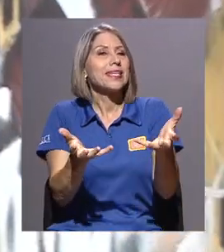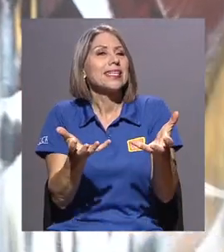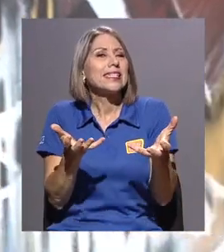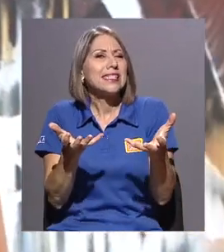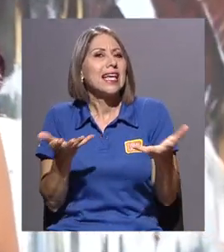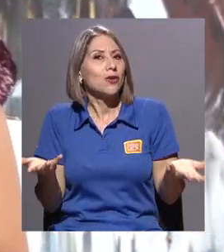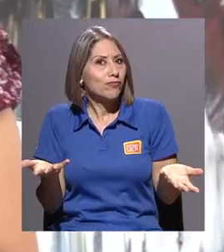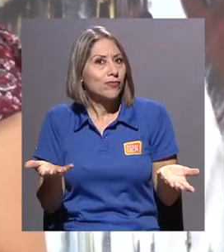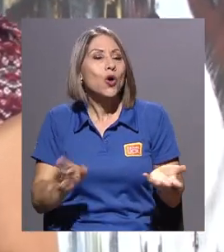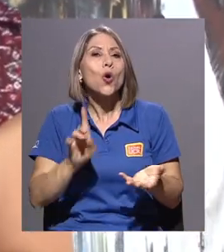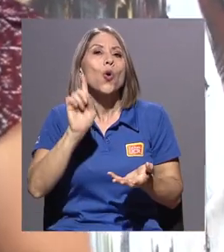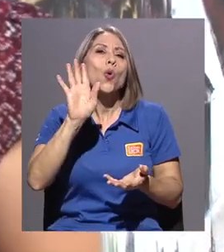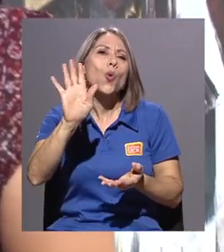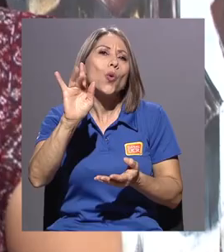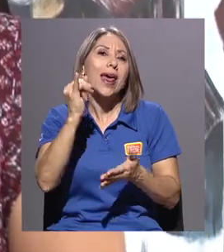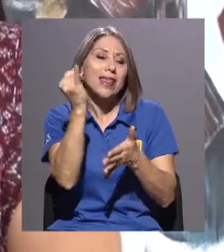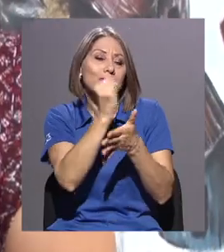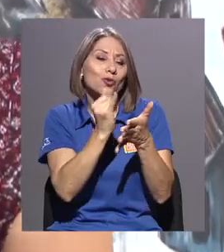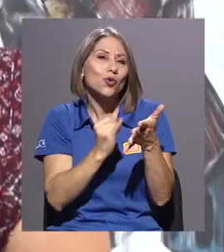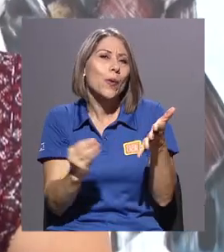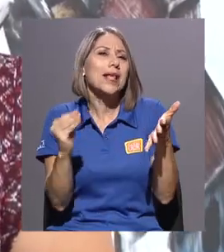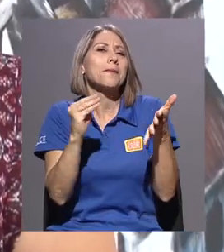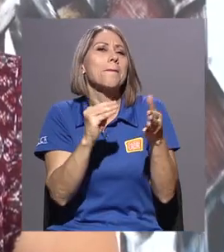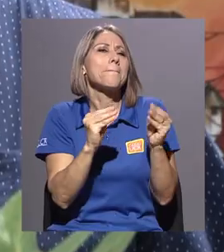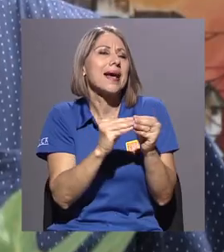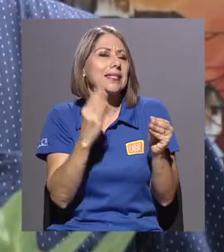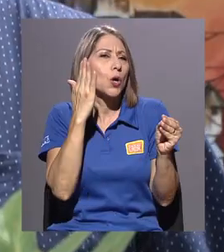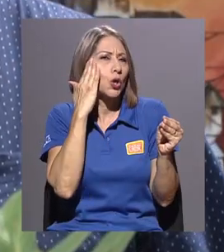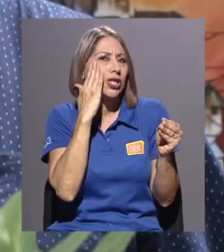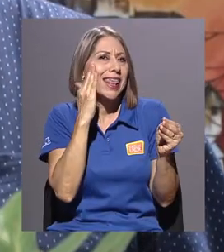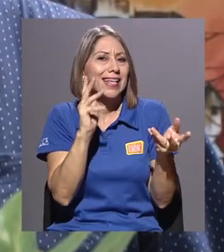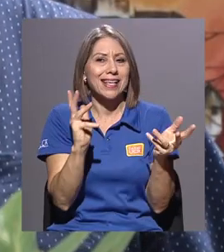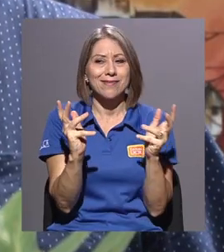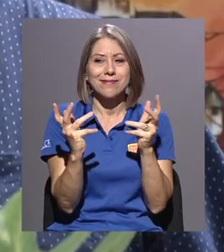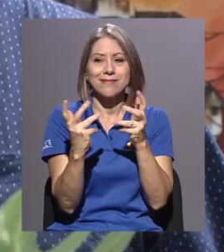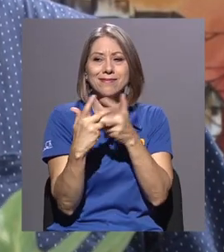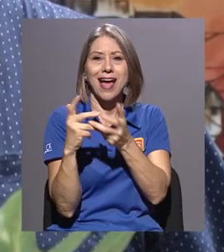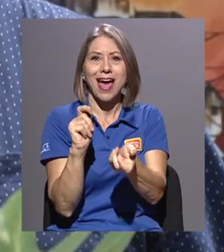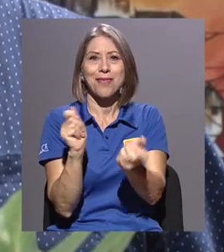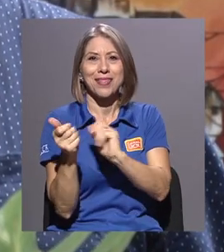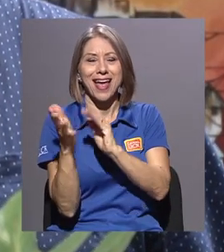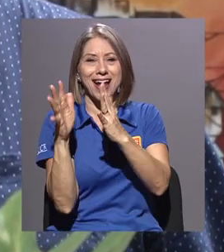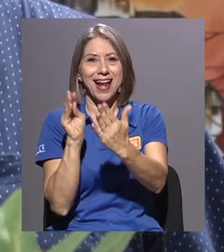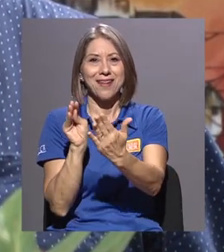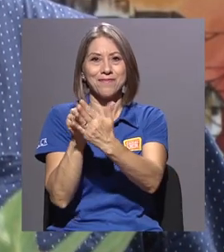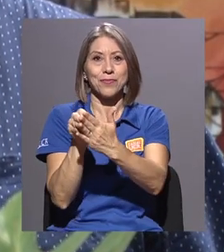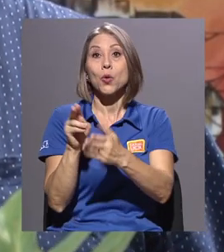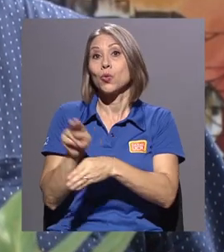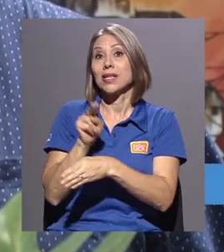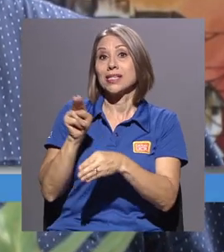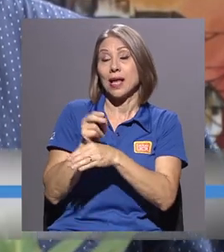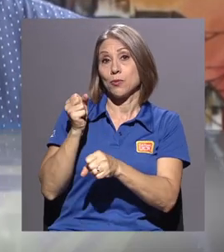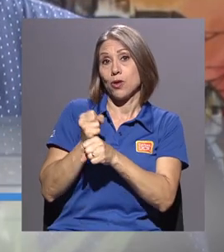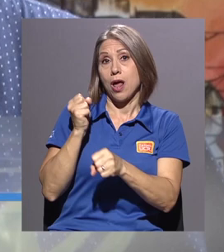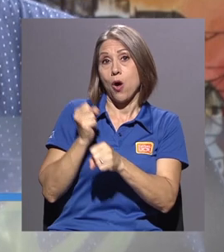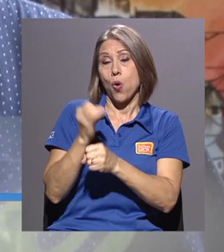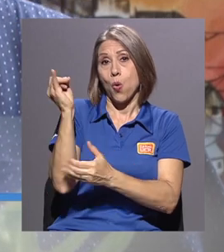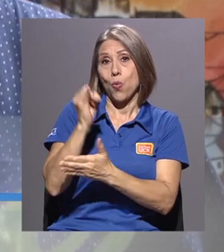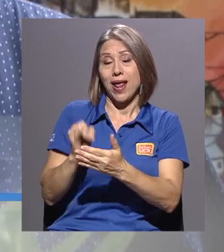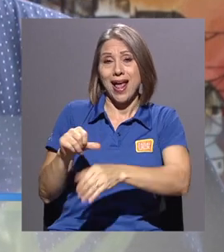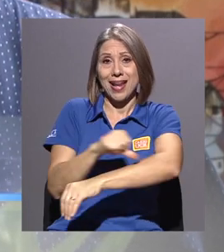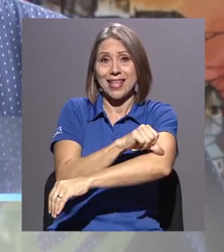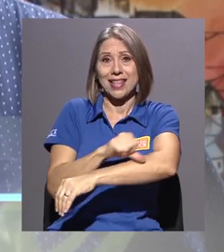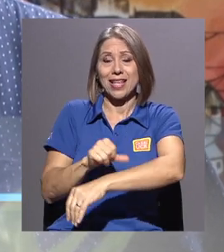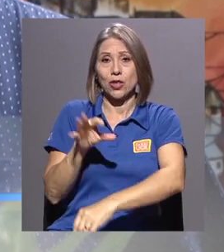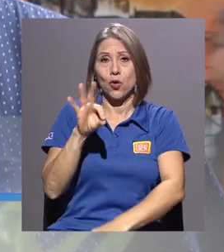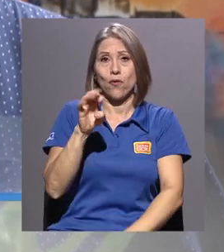adaptar una de sus obras más conocidas. En este caso utilizamos la obra del arquitecto Felo García, uno de nuestros fundadores,